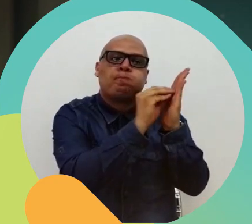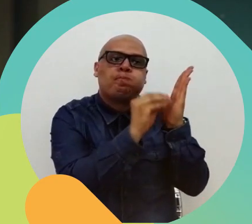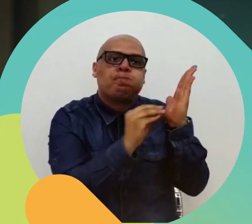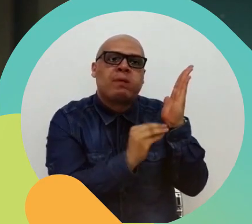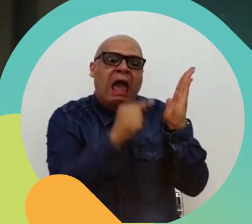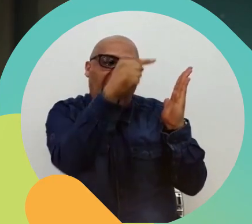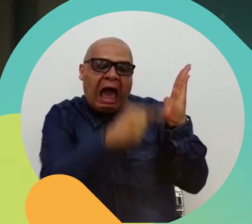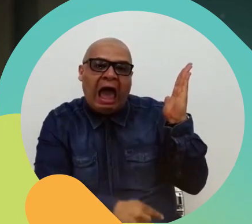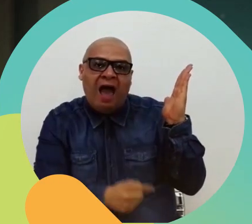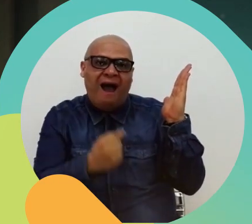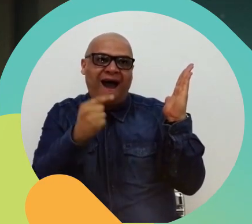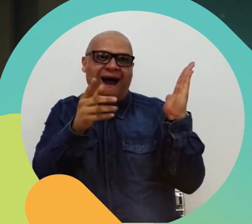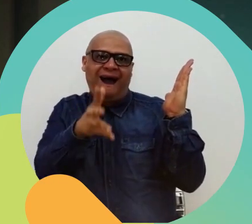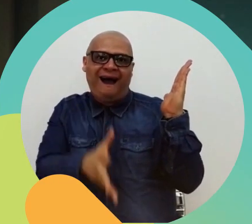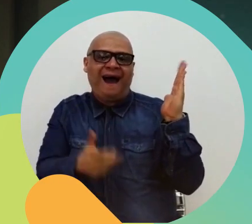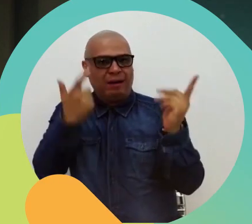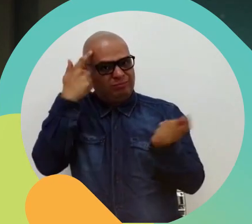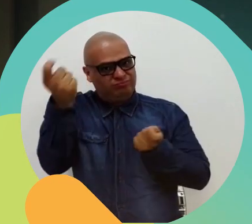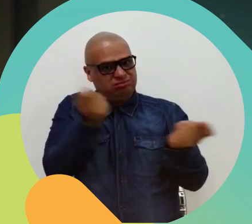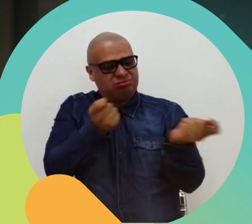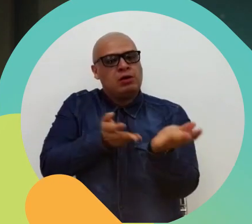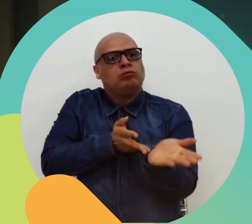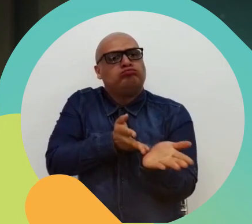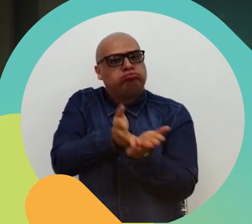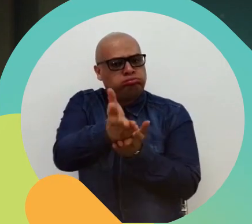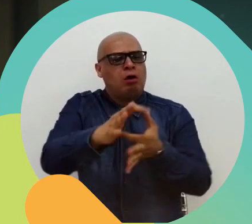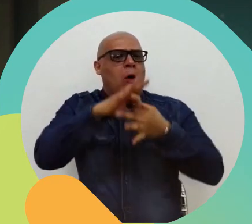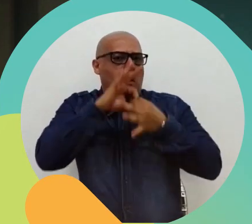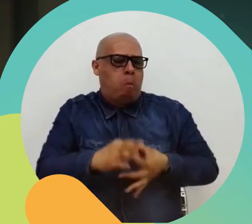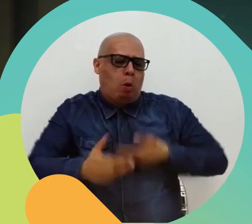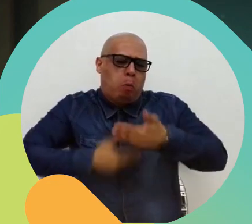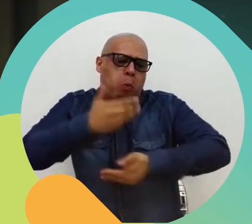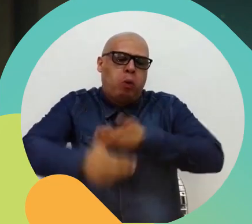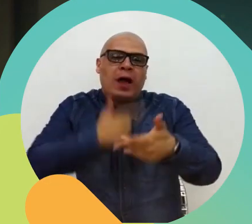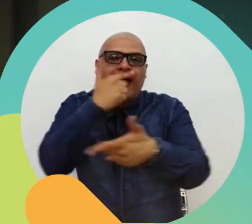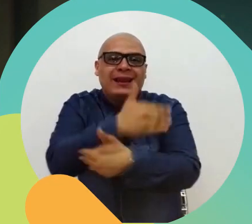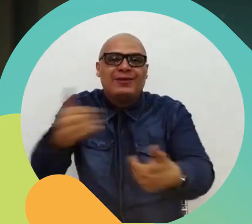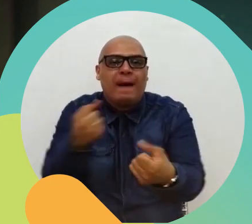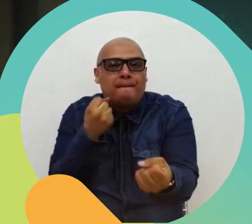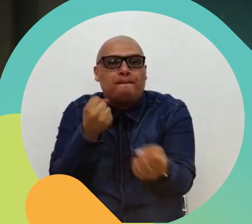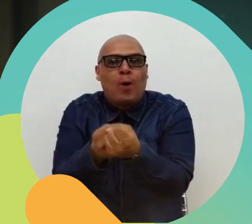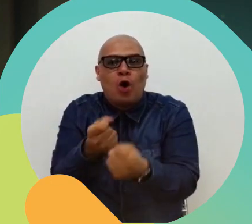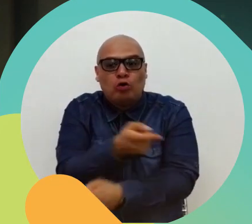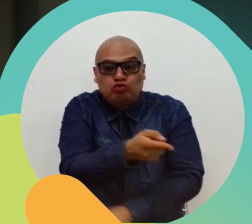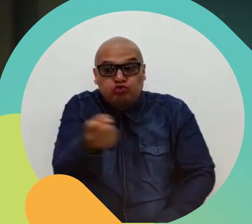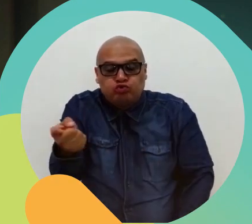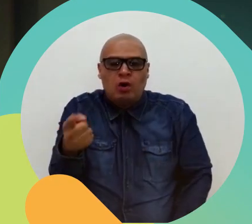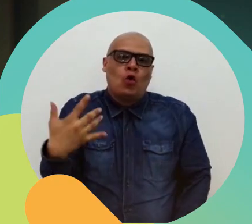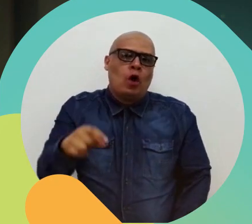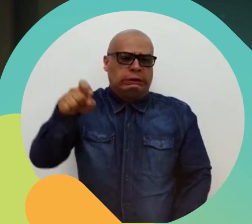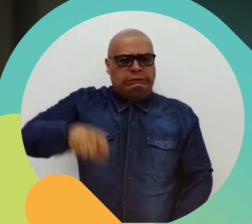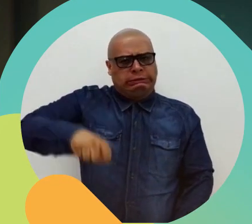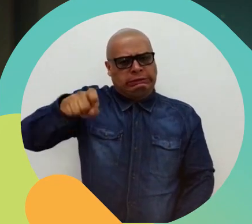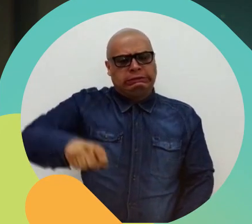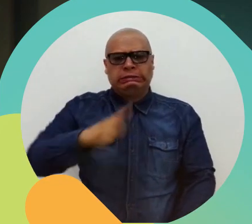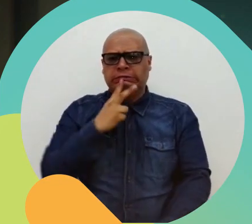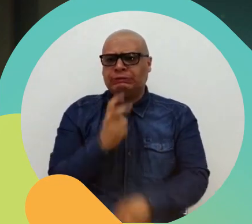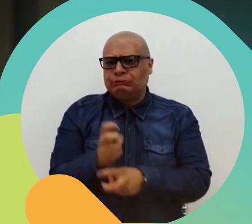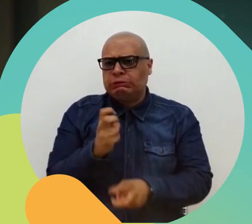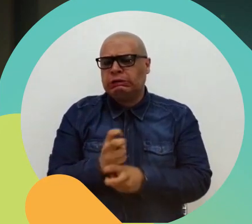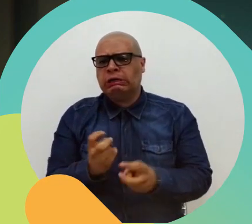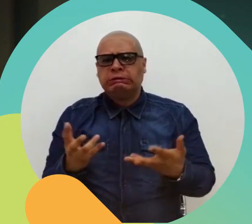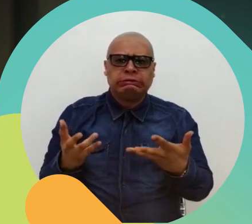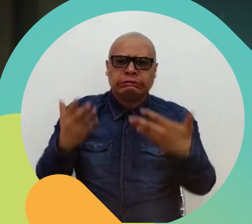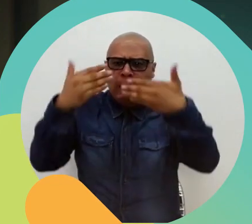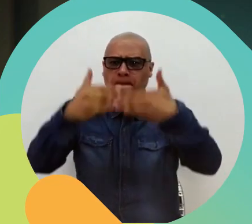para que se conviertan en las estrategias permanentes de colaboración para estos niños que tienen